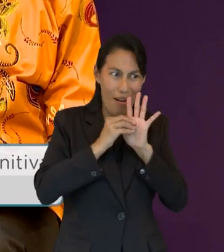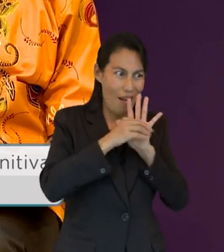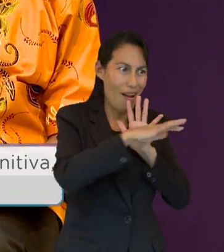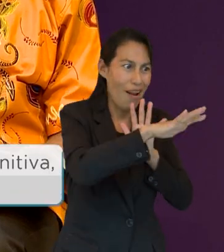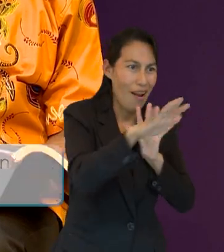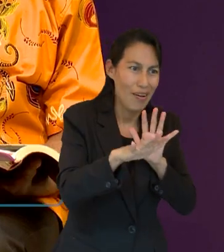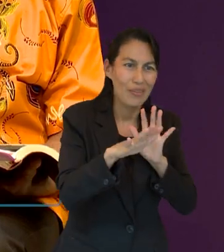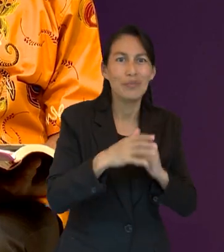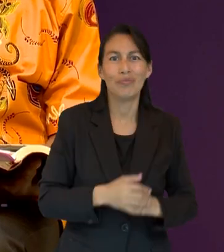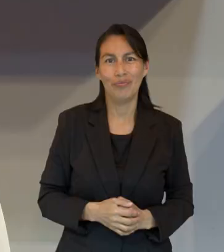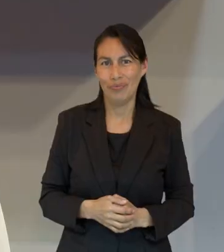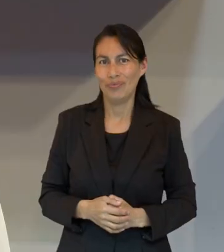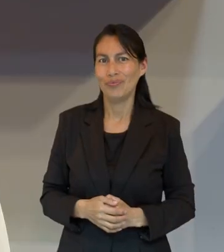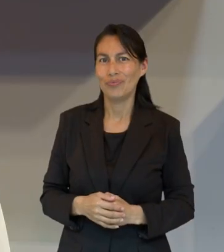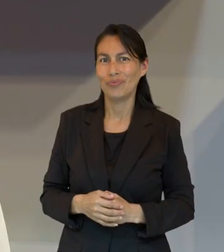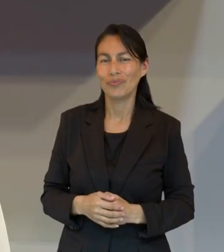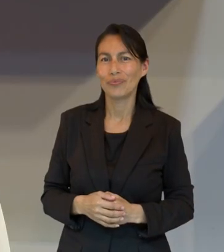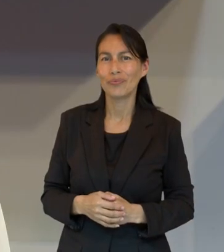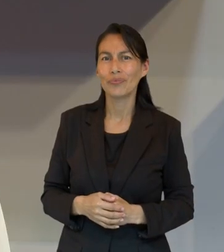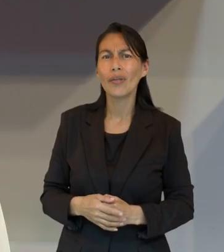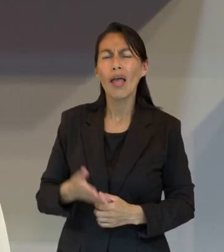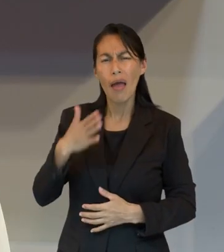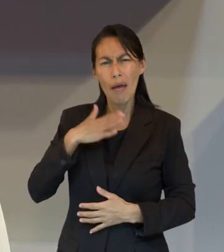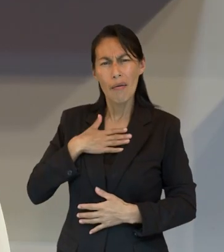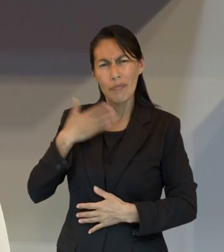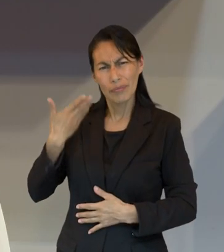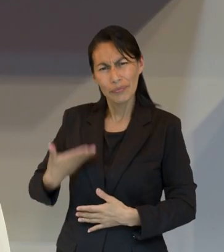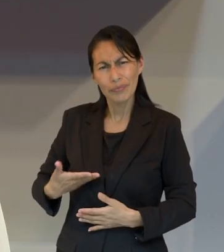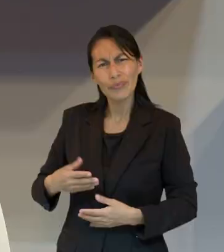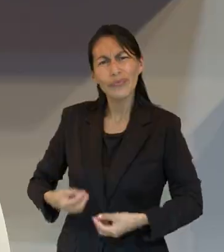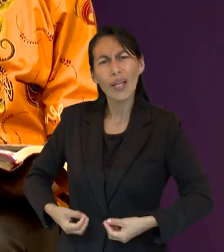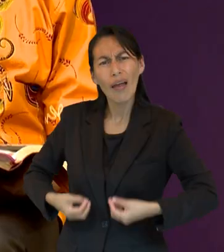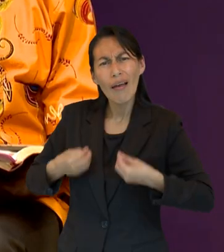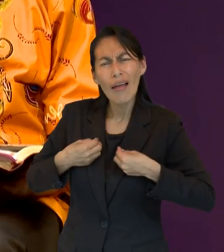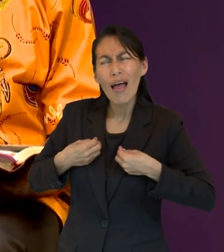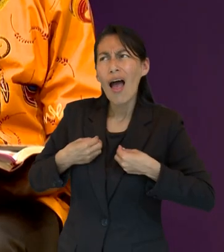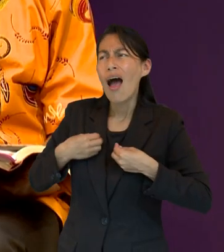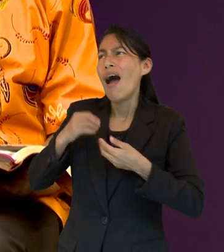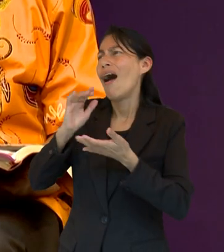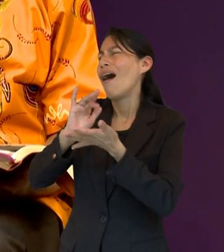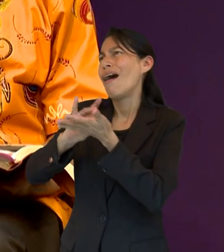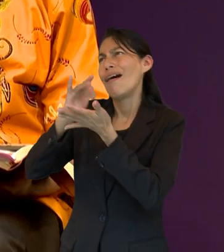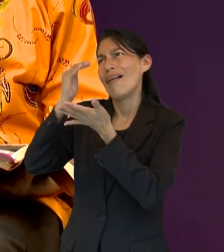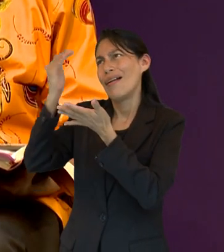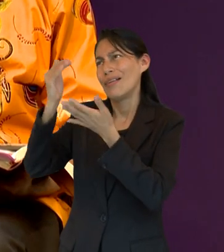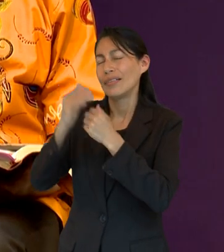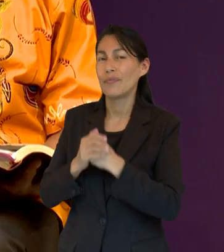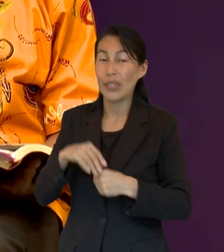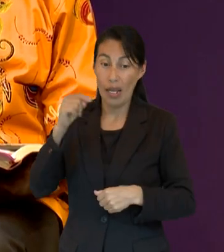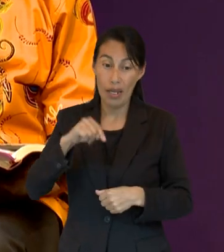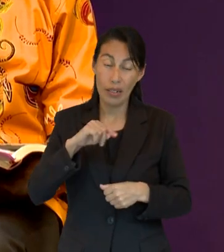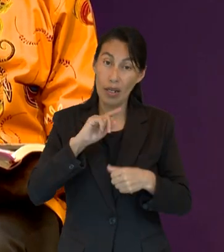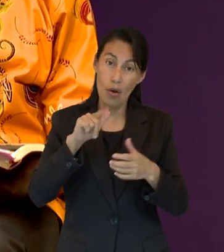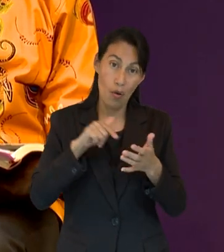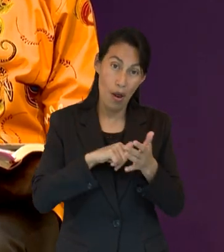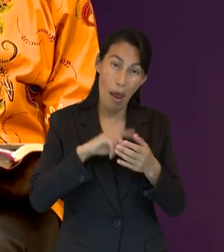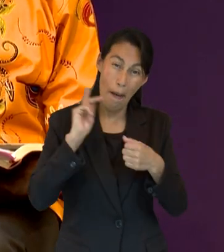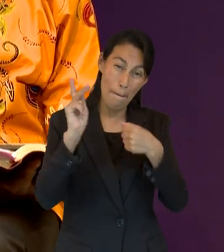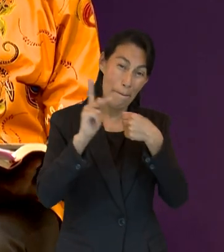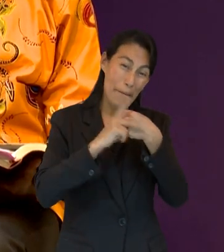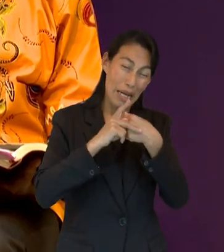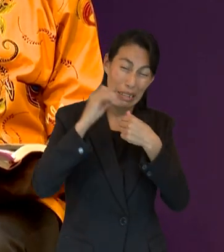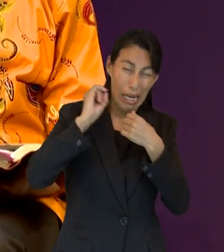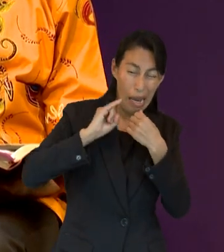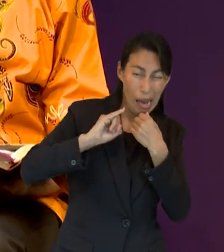la acción a la práctica específicamente yo mi vida es un motivo de gratitud de Dios estar aquí en un país